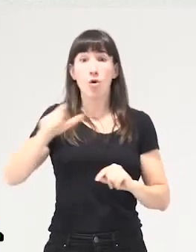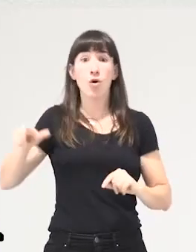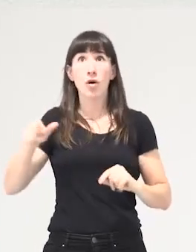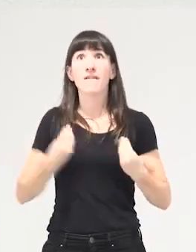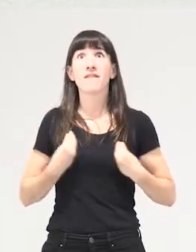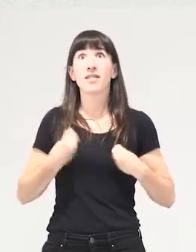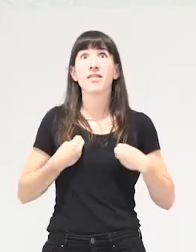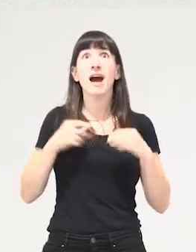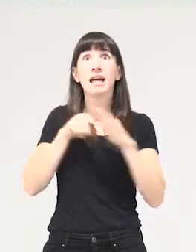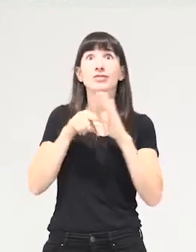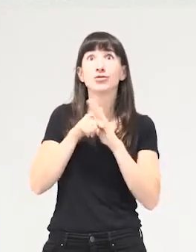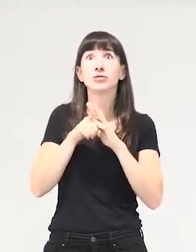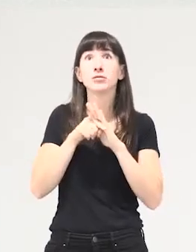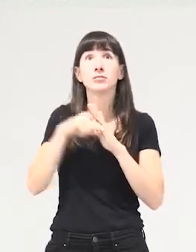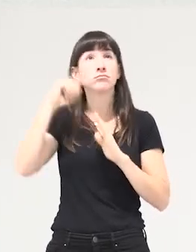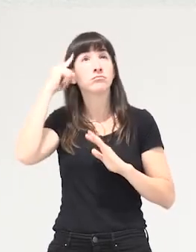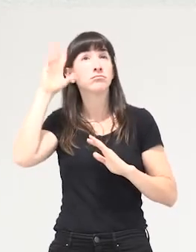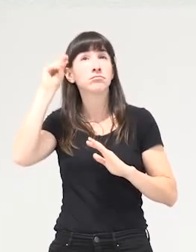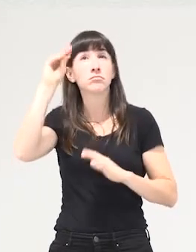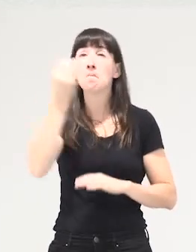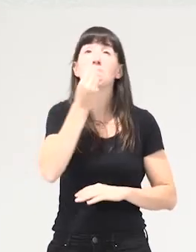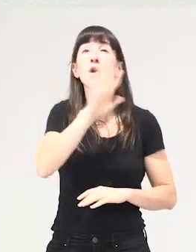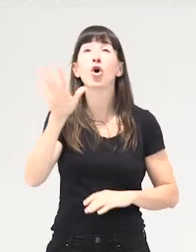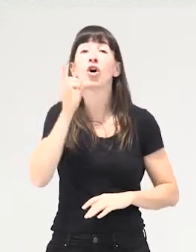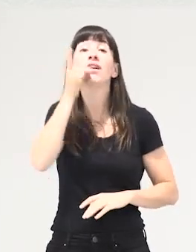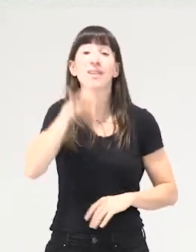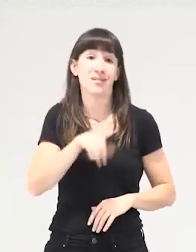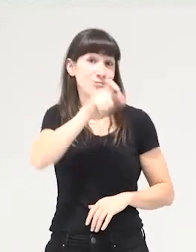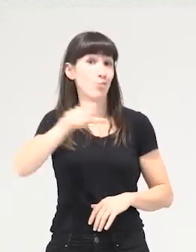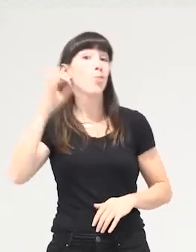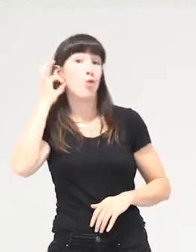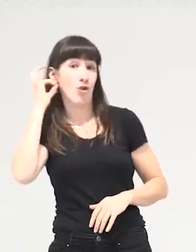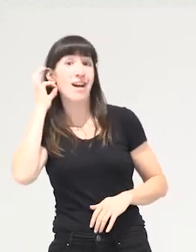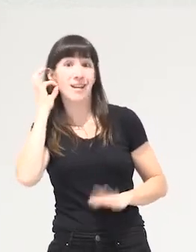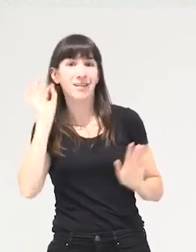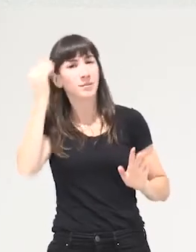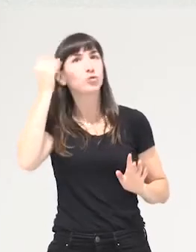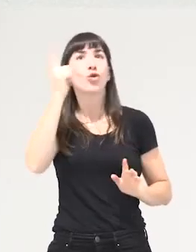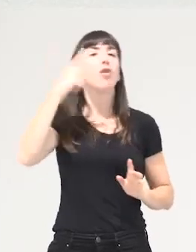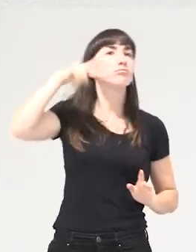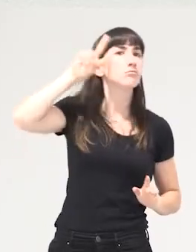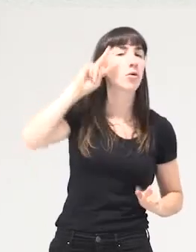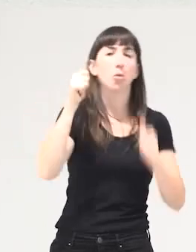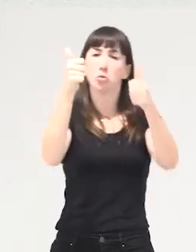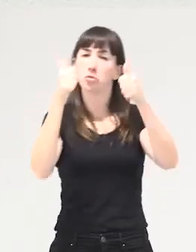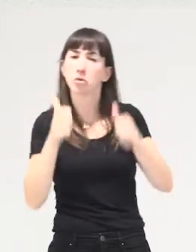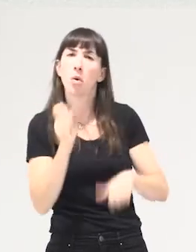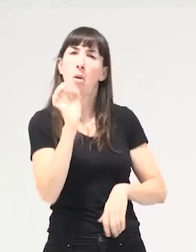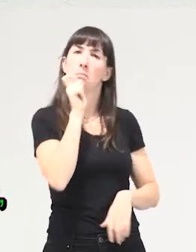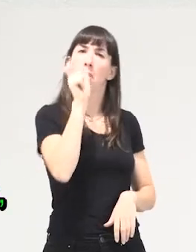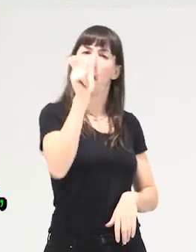la vida entonces de economía no hablan solo los expertos no hablan solo quienes tienen los títulos o quienes se saben palabras muy